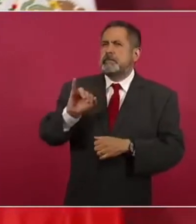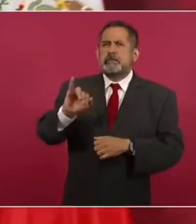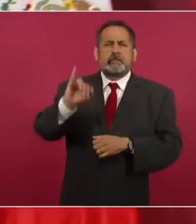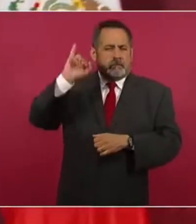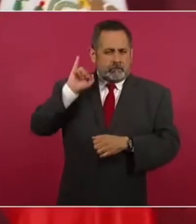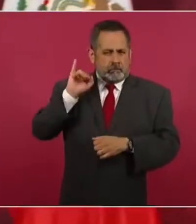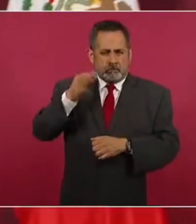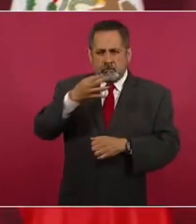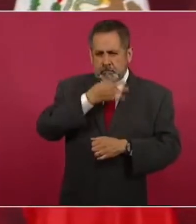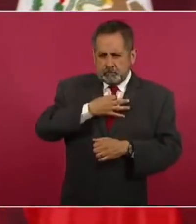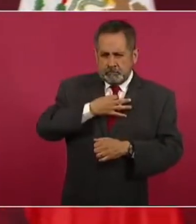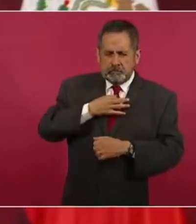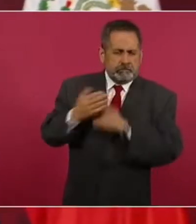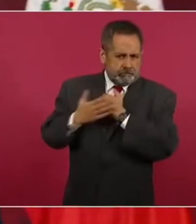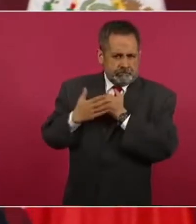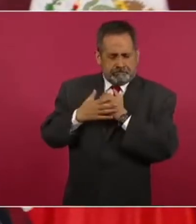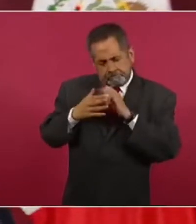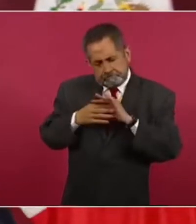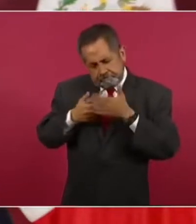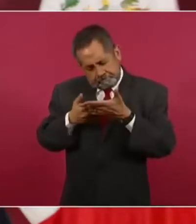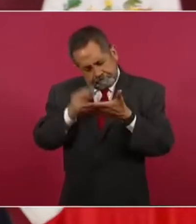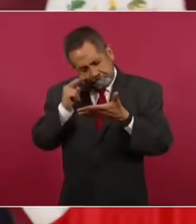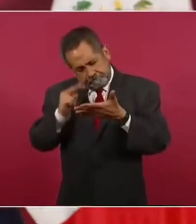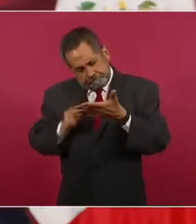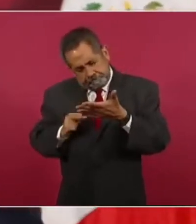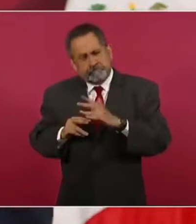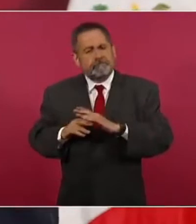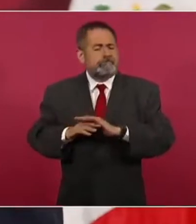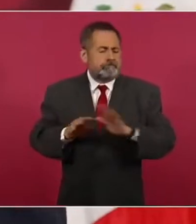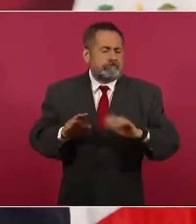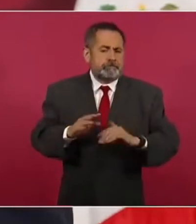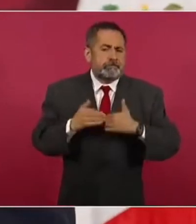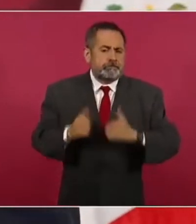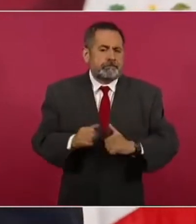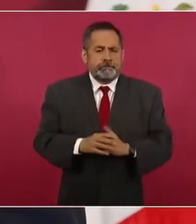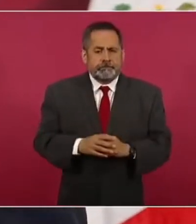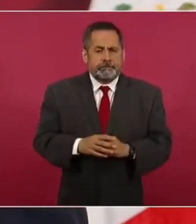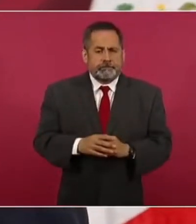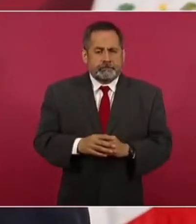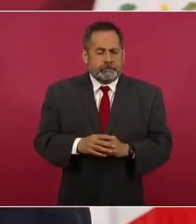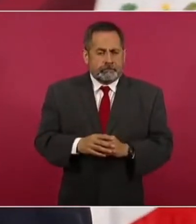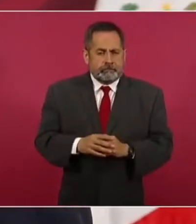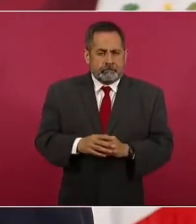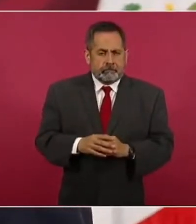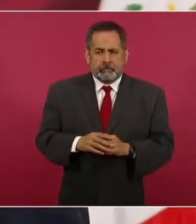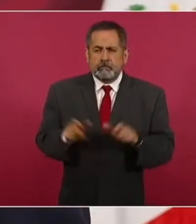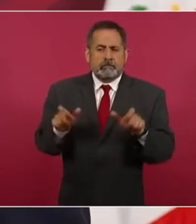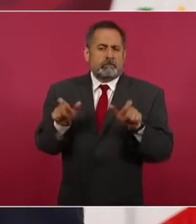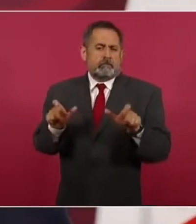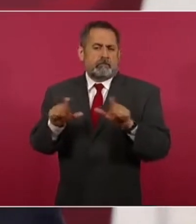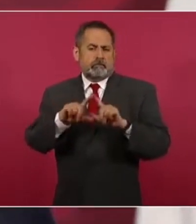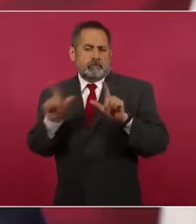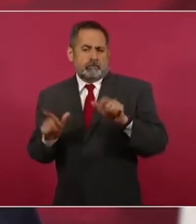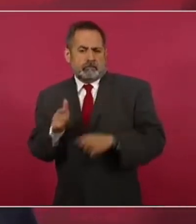ya tanto en la Guardia Nacional